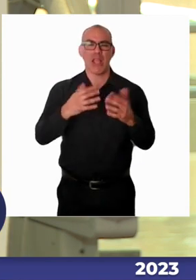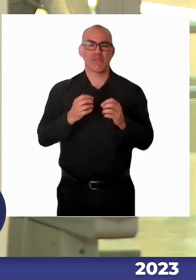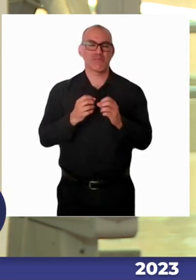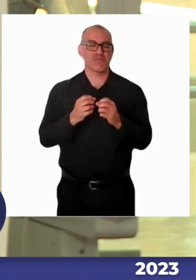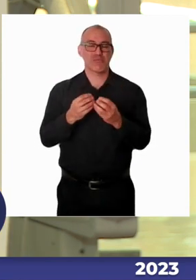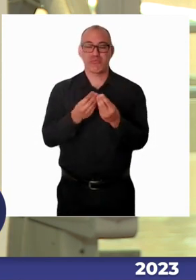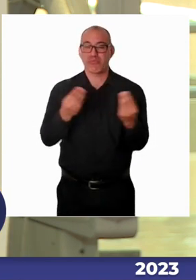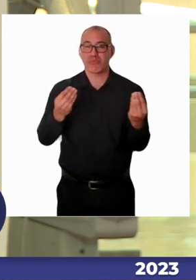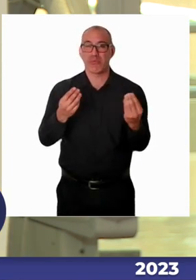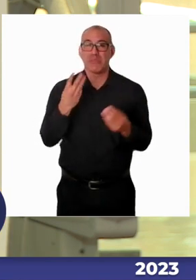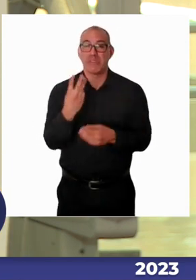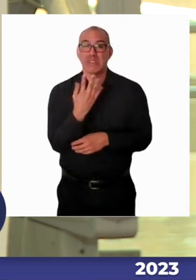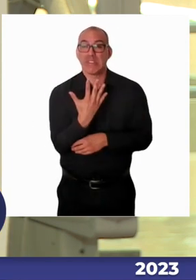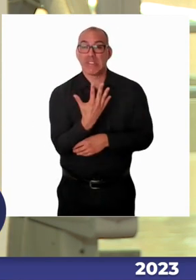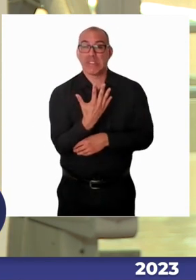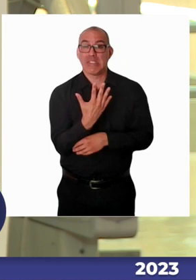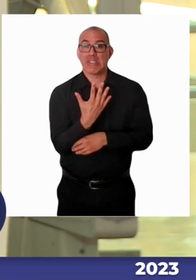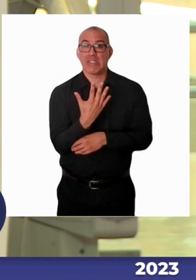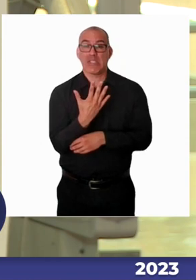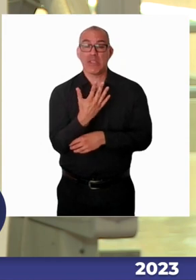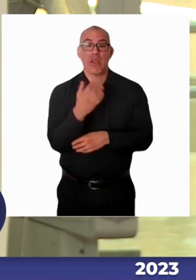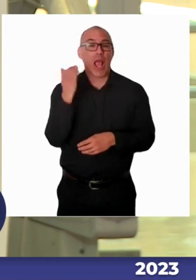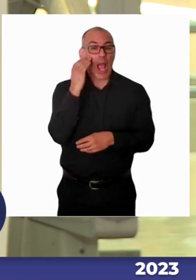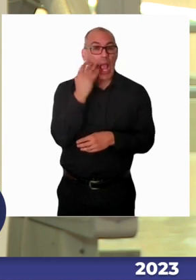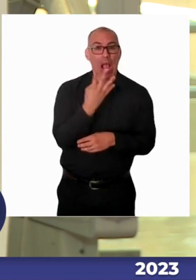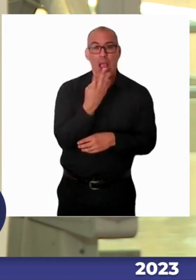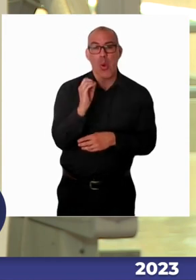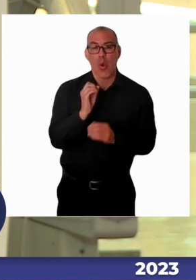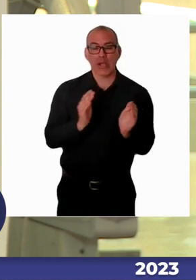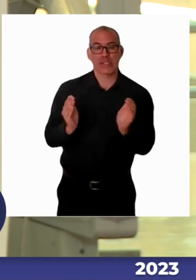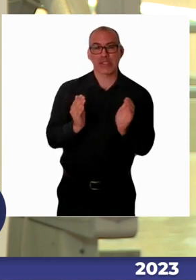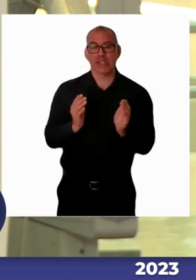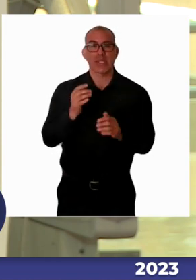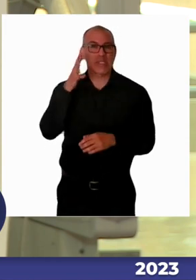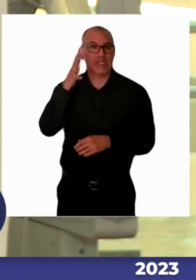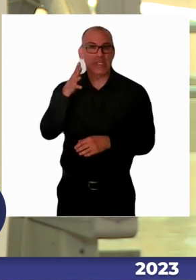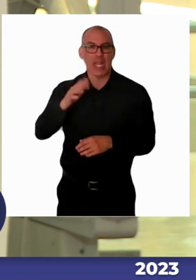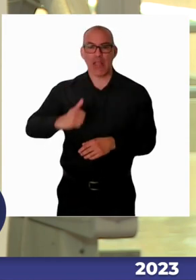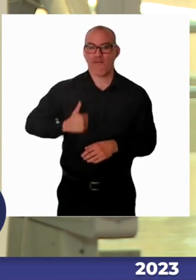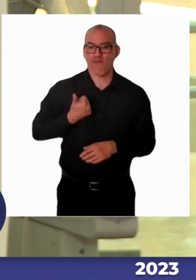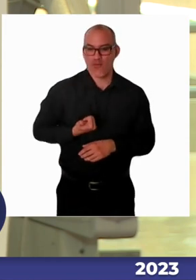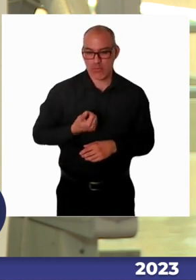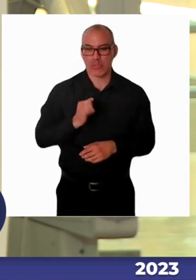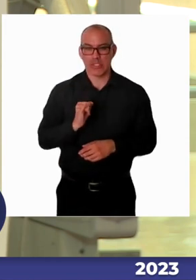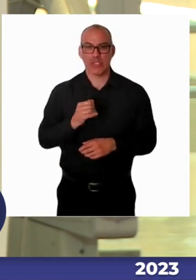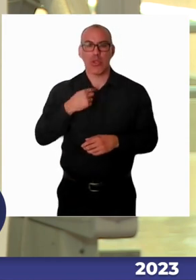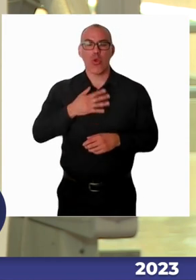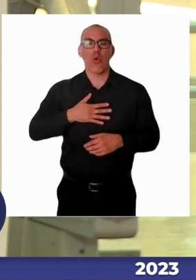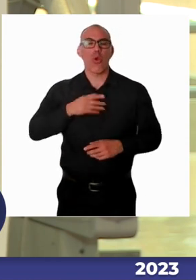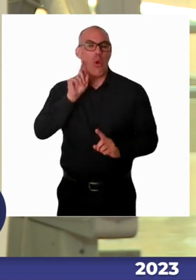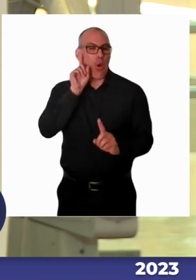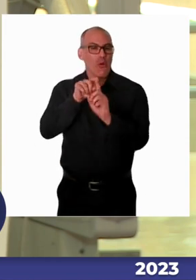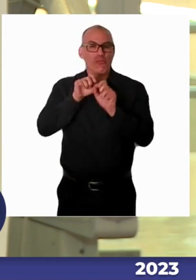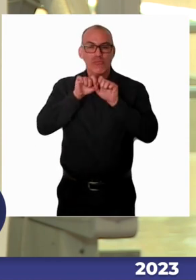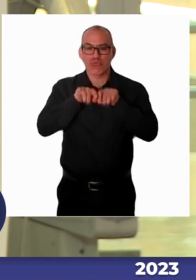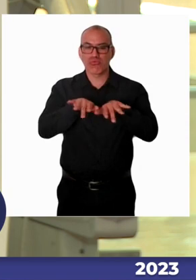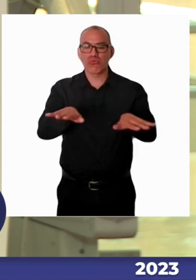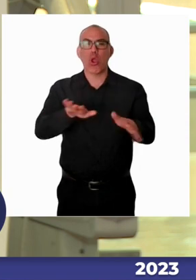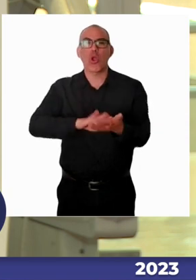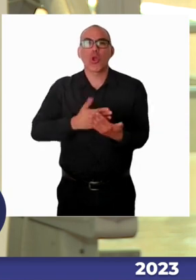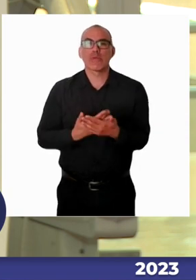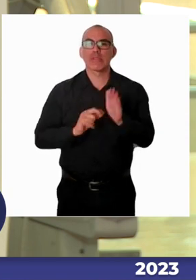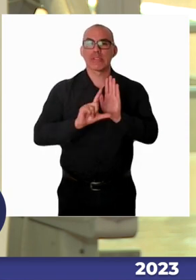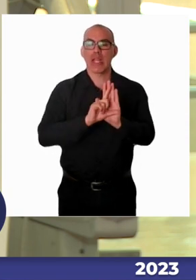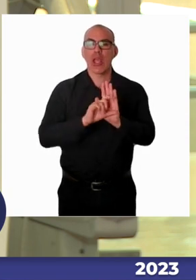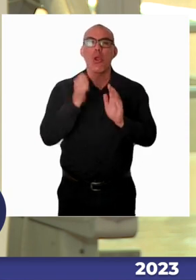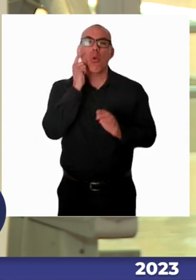y creo que la verdad, honestamente no somos un país inclusivo de corazón. Hay ciertas fechas,